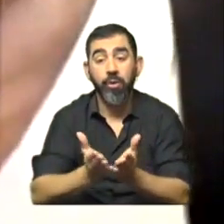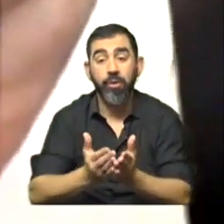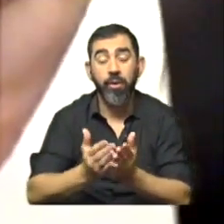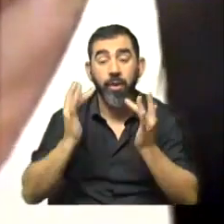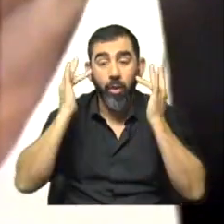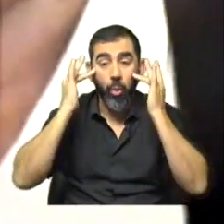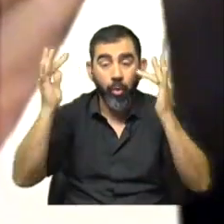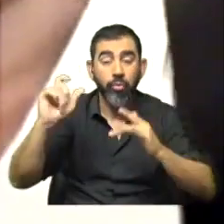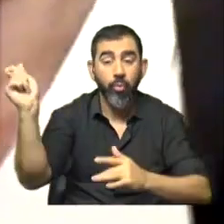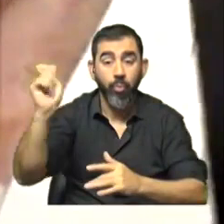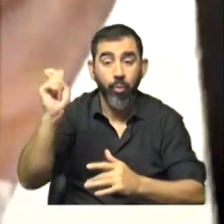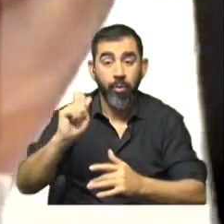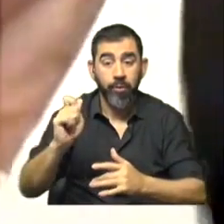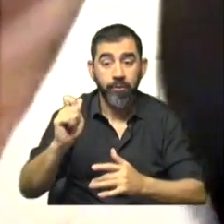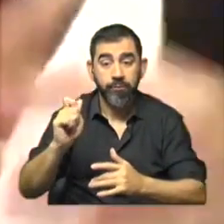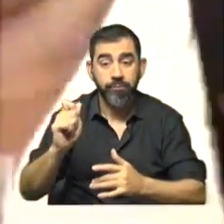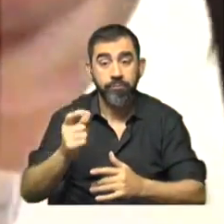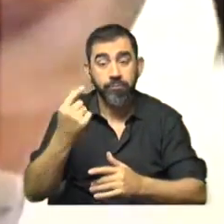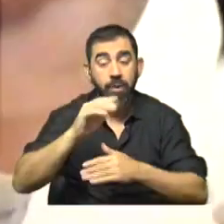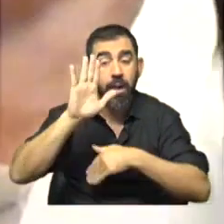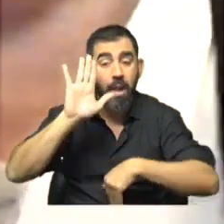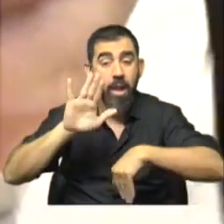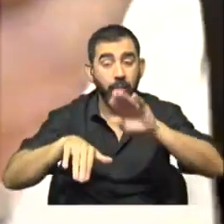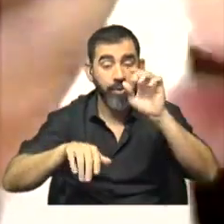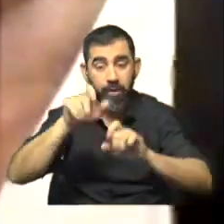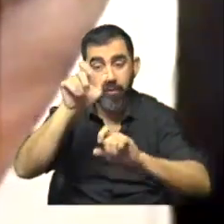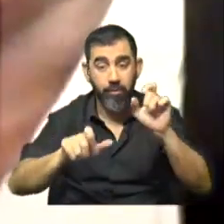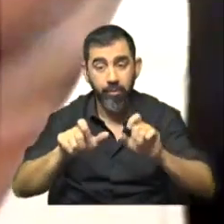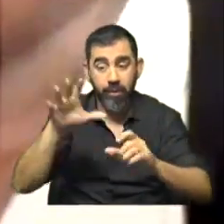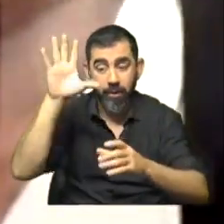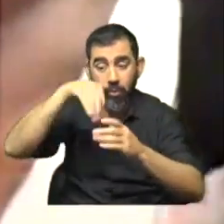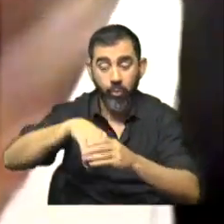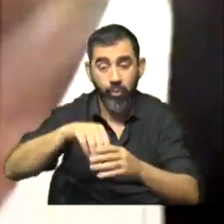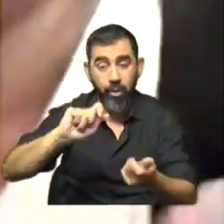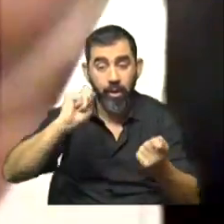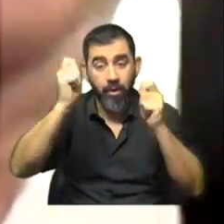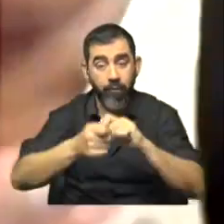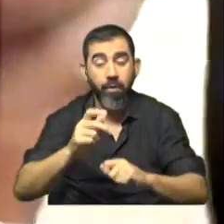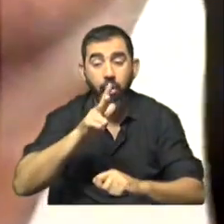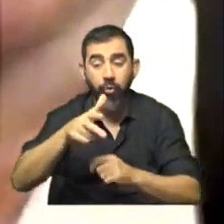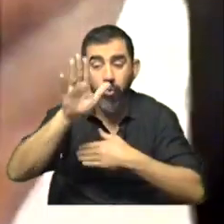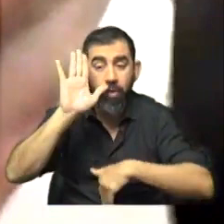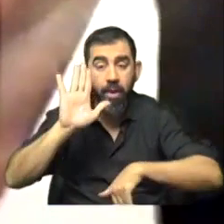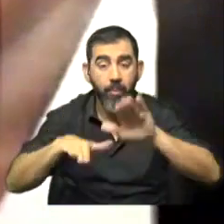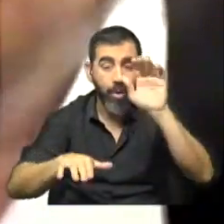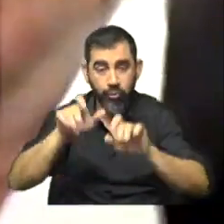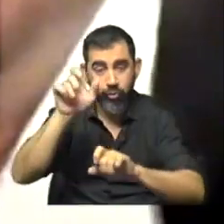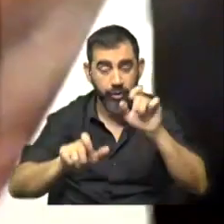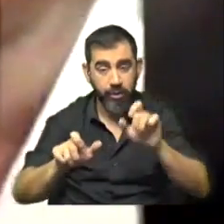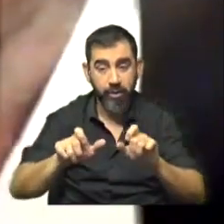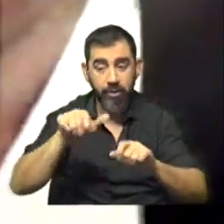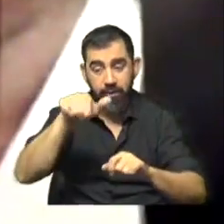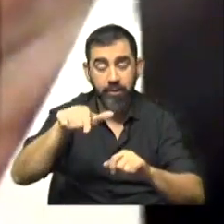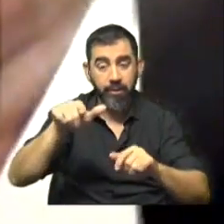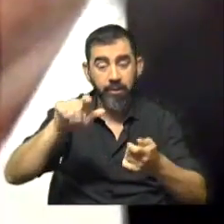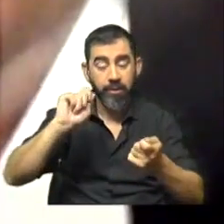educación pública. Es decir que gran parte de la población va a estar en esta situación, los hijos de la mayoría de los uruguayos y uruguayas van a